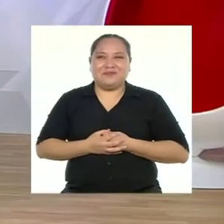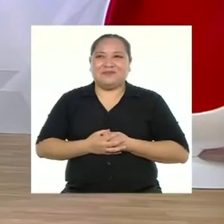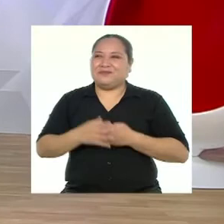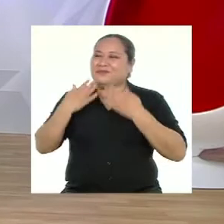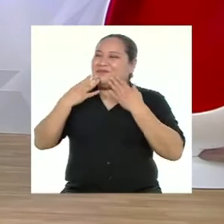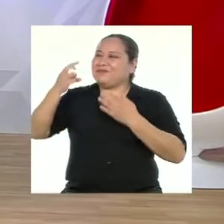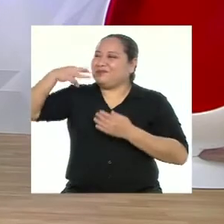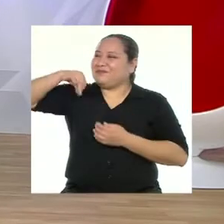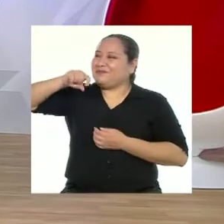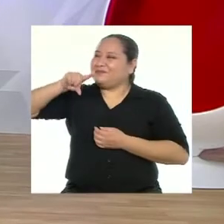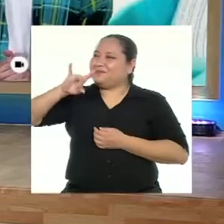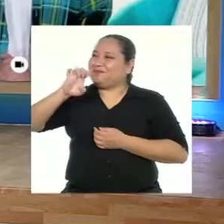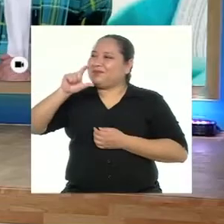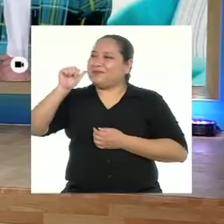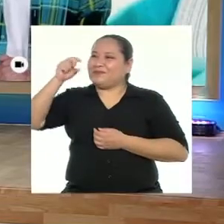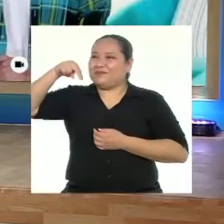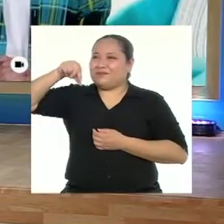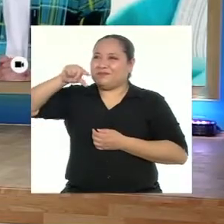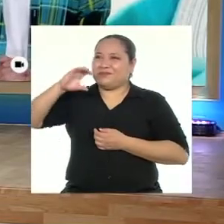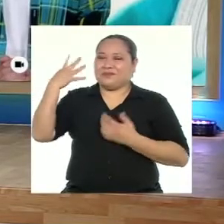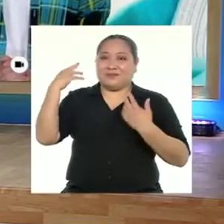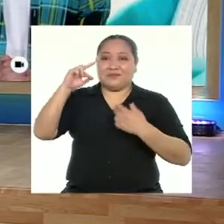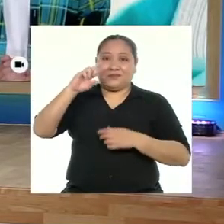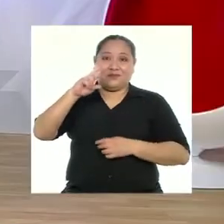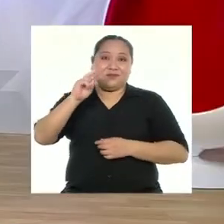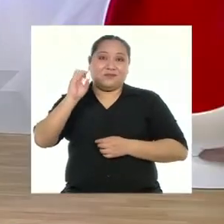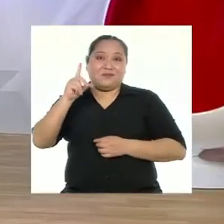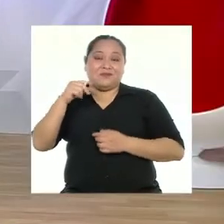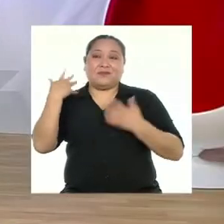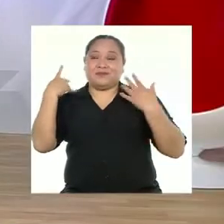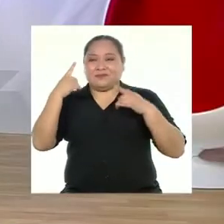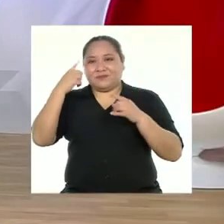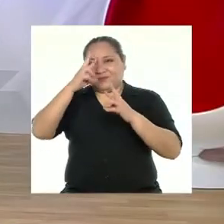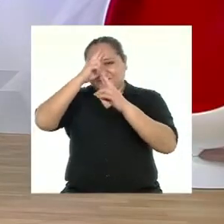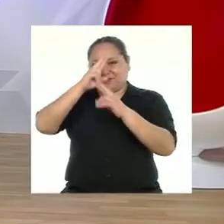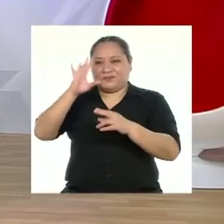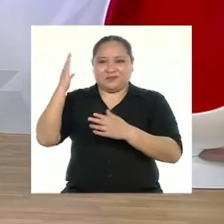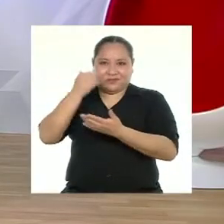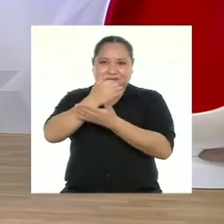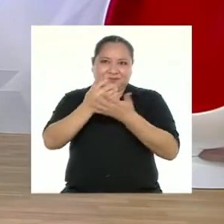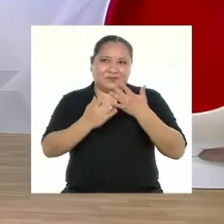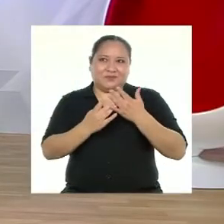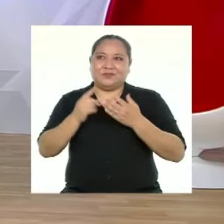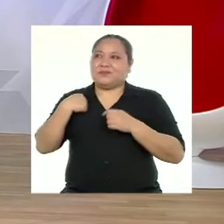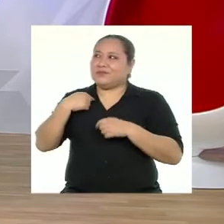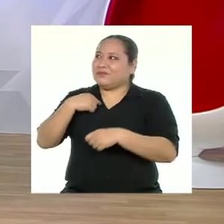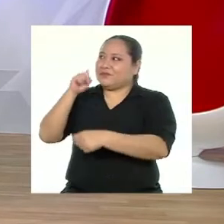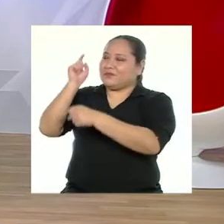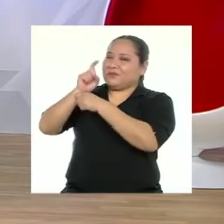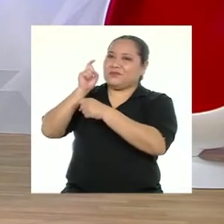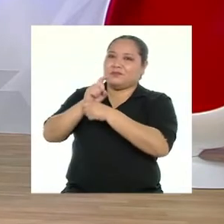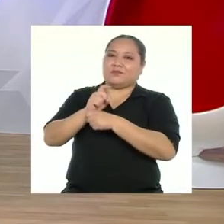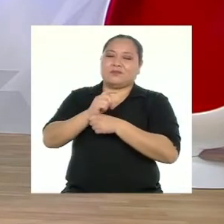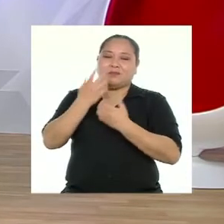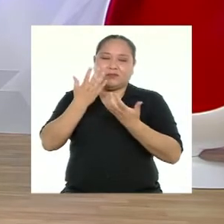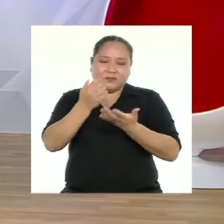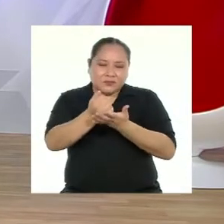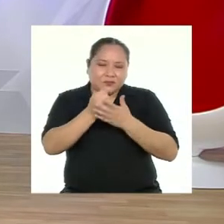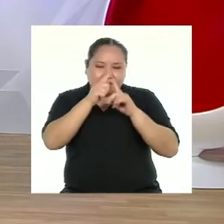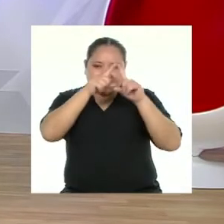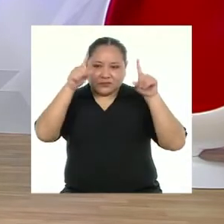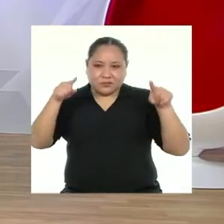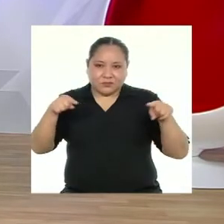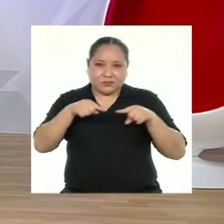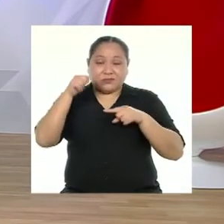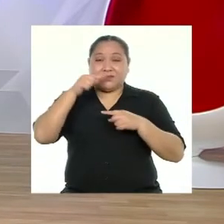Gracias, Miguel Ángel. Ahora que Rodrigo ya cumplió su parte del trato, les cuento que le estaba enseñando a usar una herramienta de análisis que le será